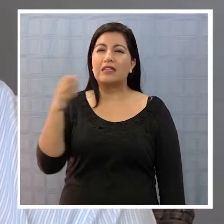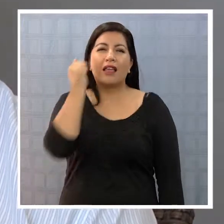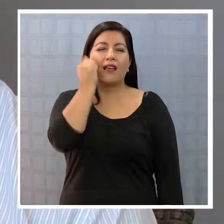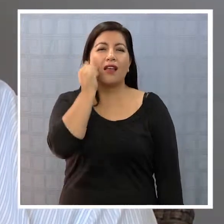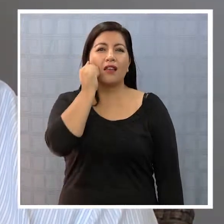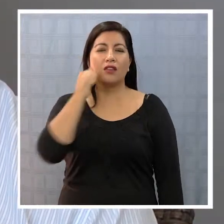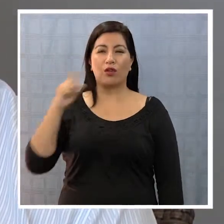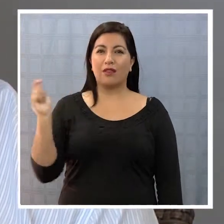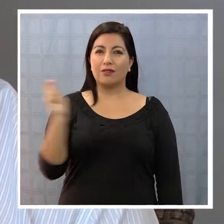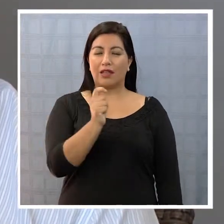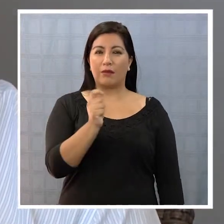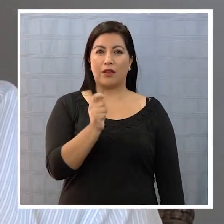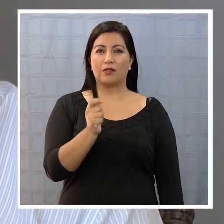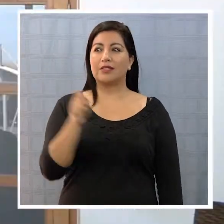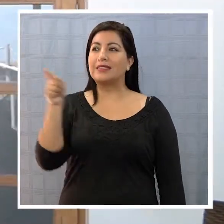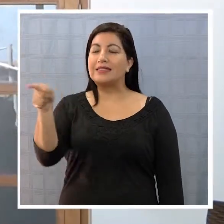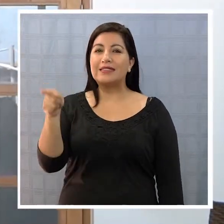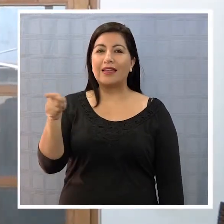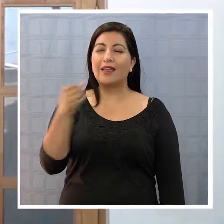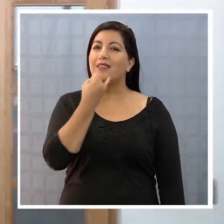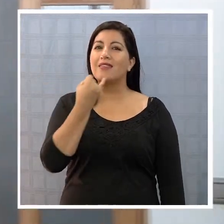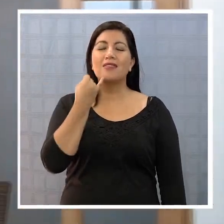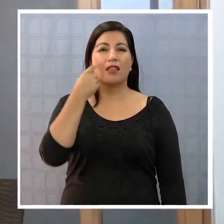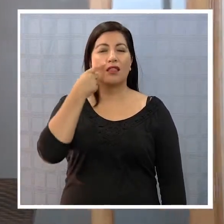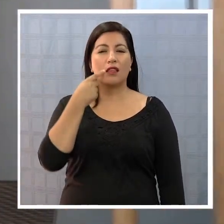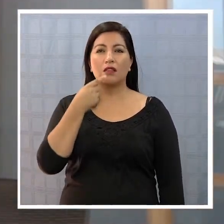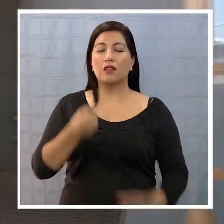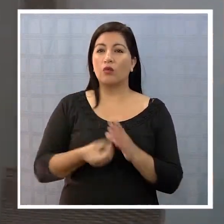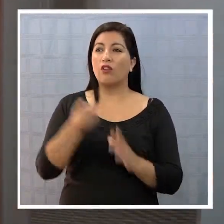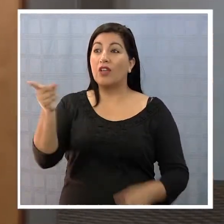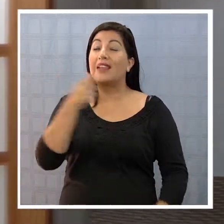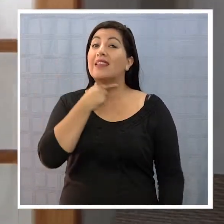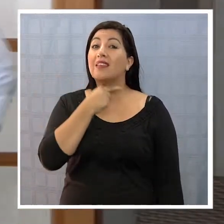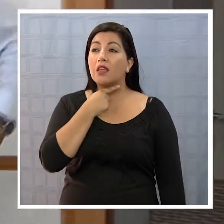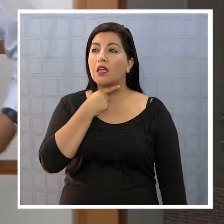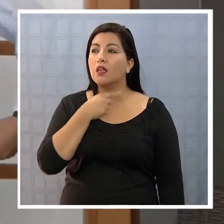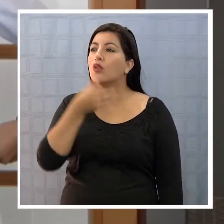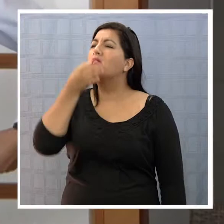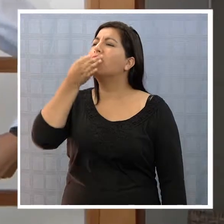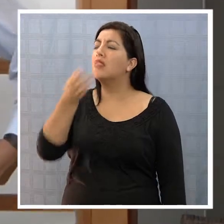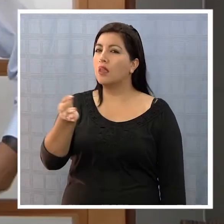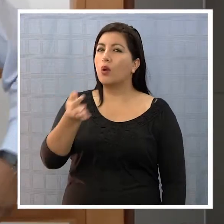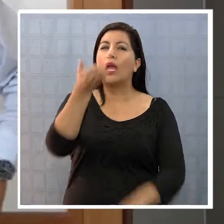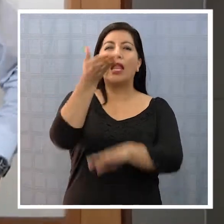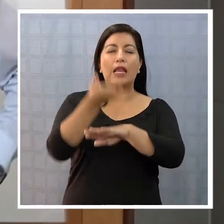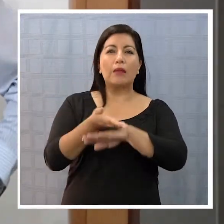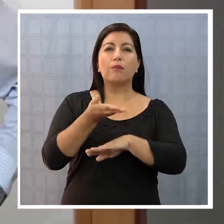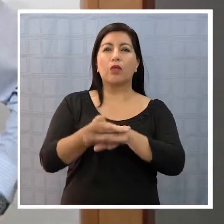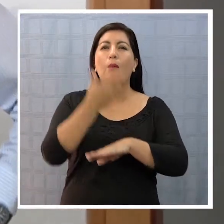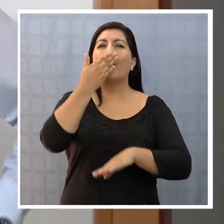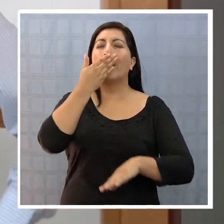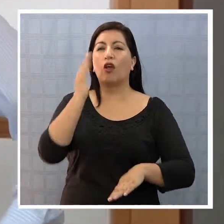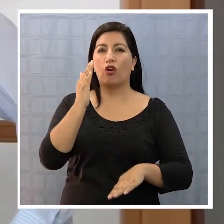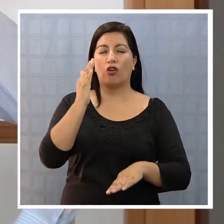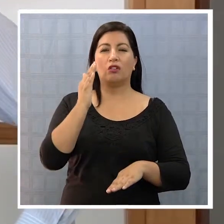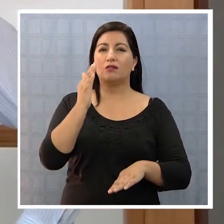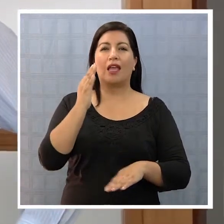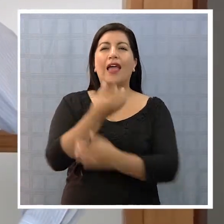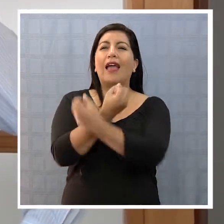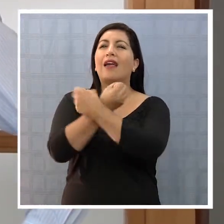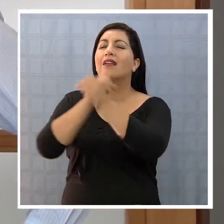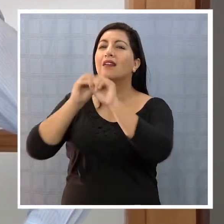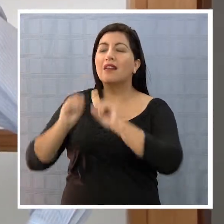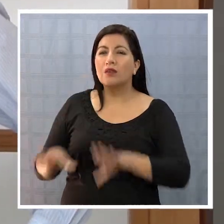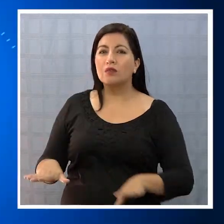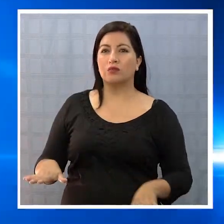esta región, si él quiere lo mejor para ella, yo le sugiero, le pido, dé un paso al lado, deje que